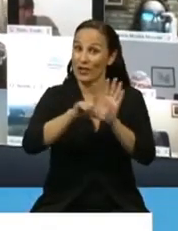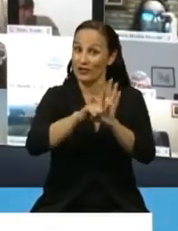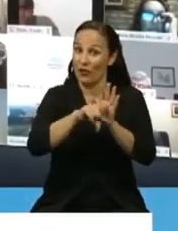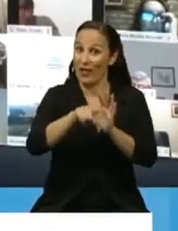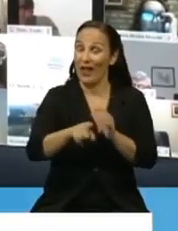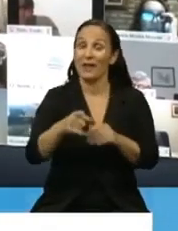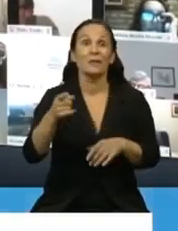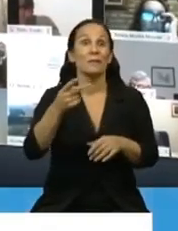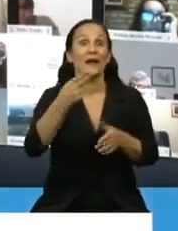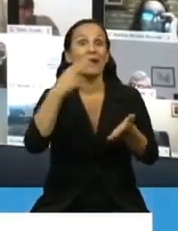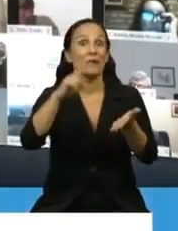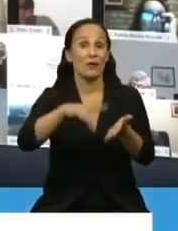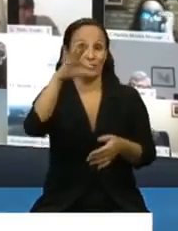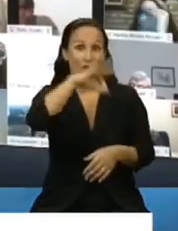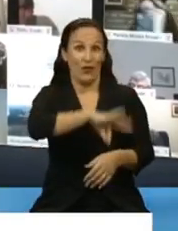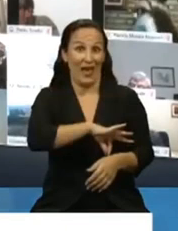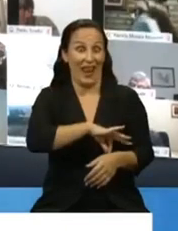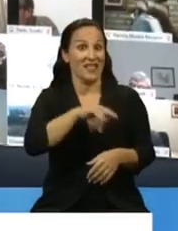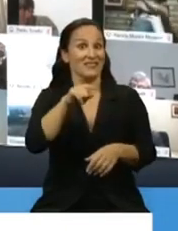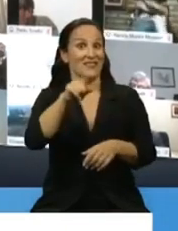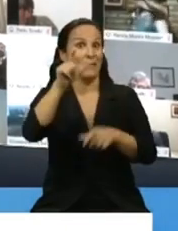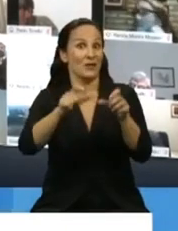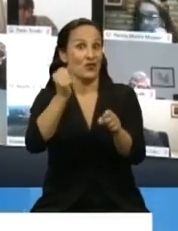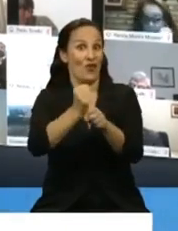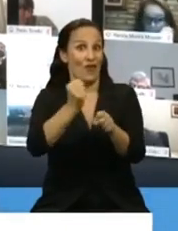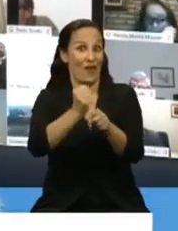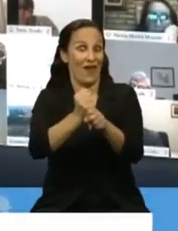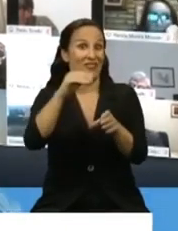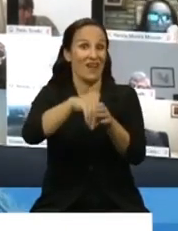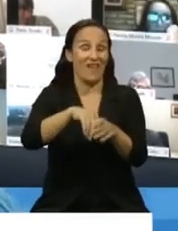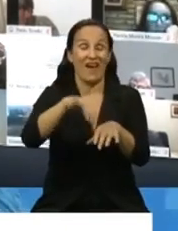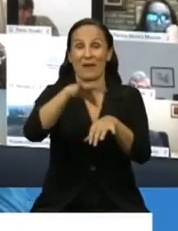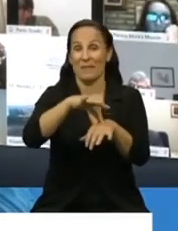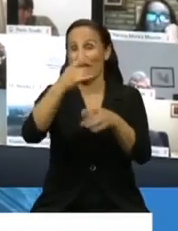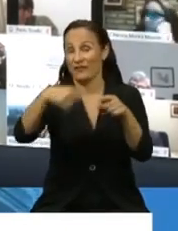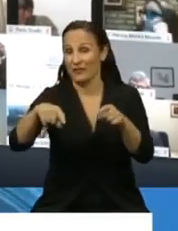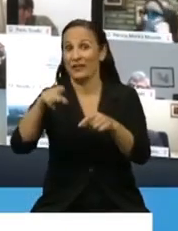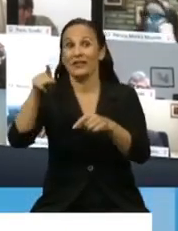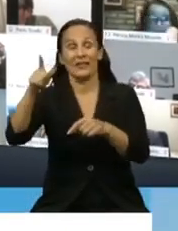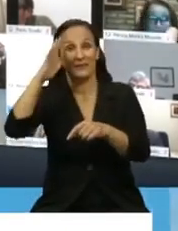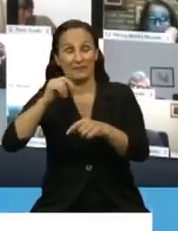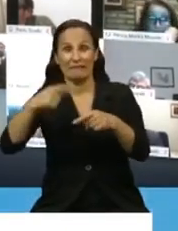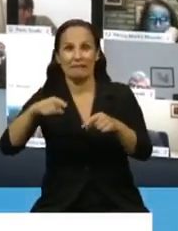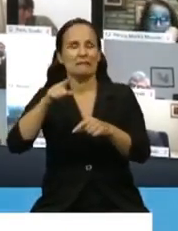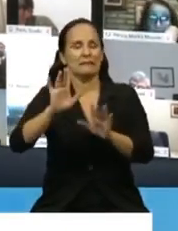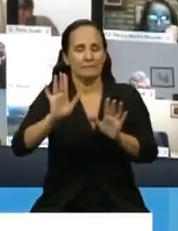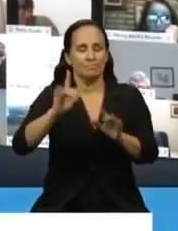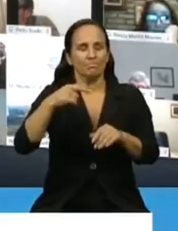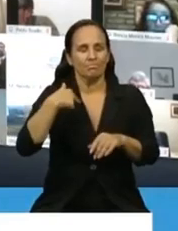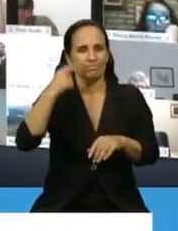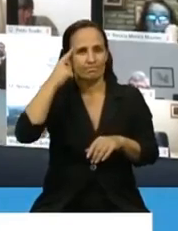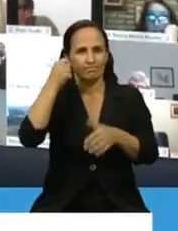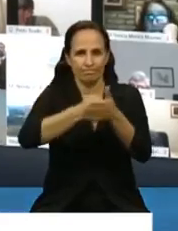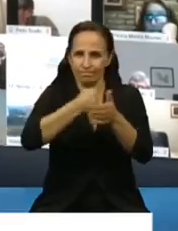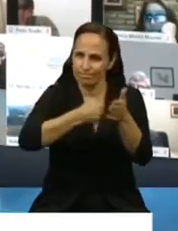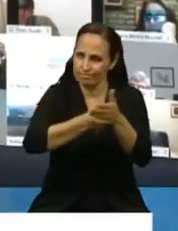al personal de salud y fuerza de seguridad, desde ya adelanto mi voto afirmativo. Yo he insistido mucho con este tema, una